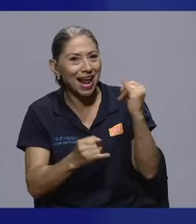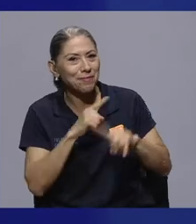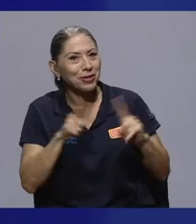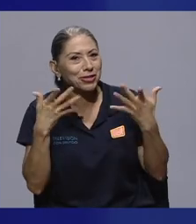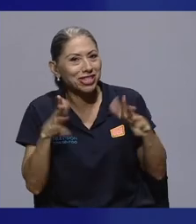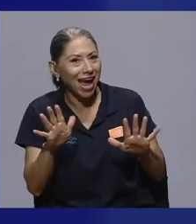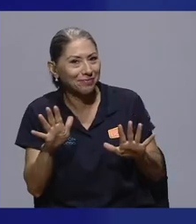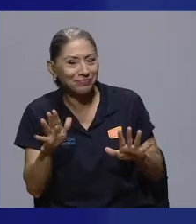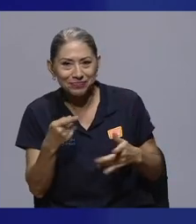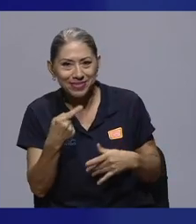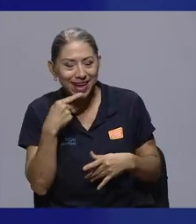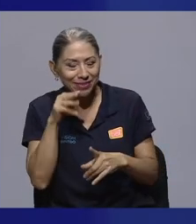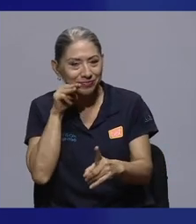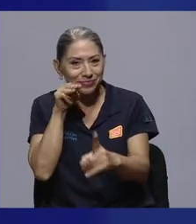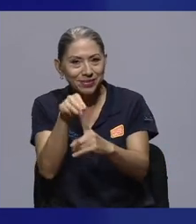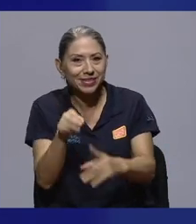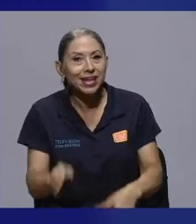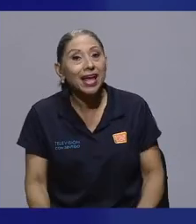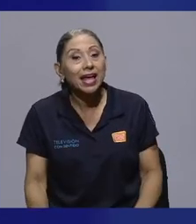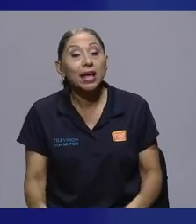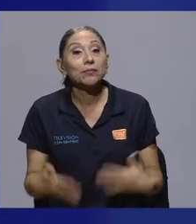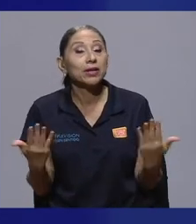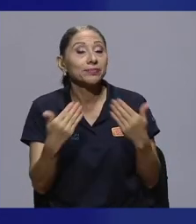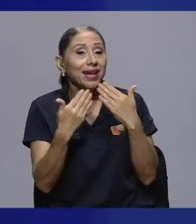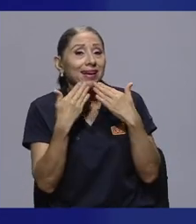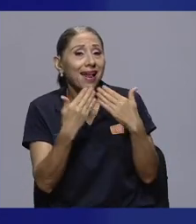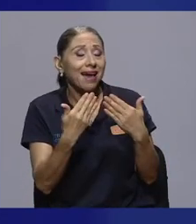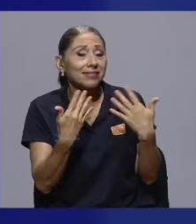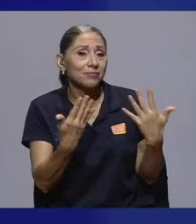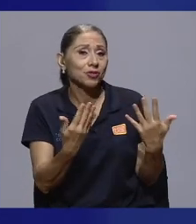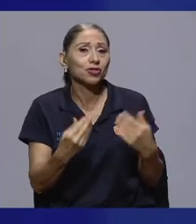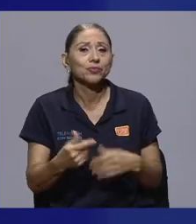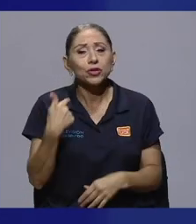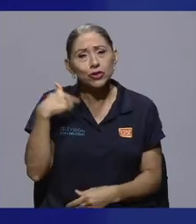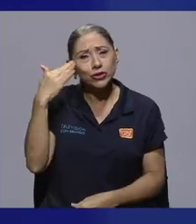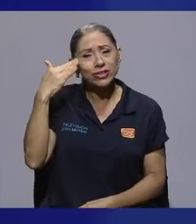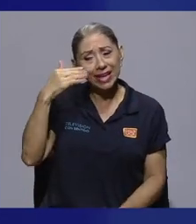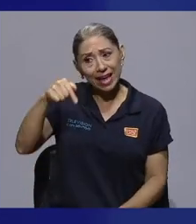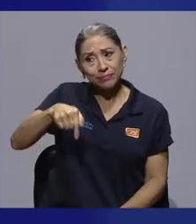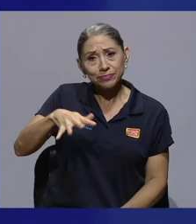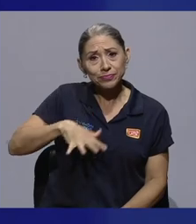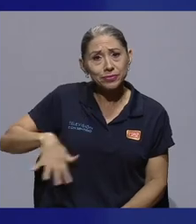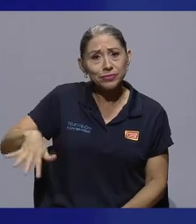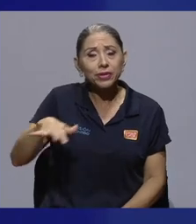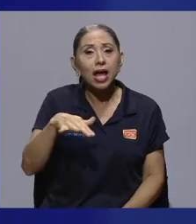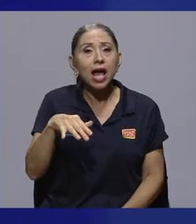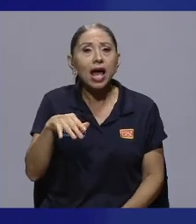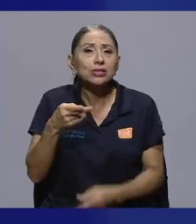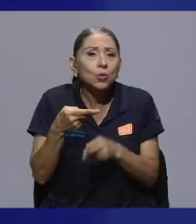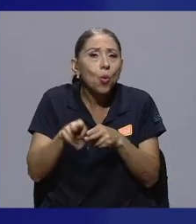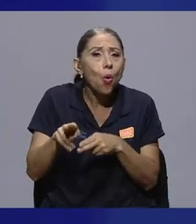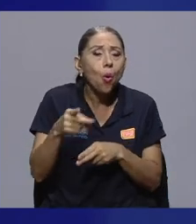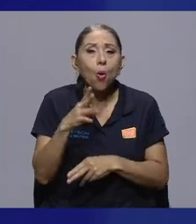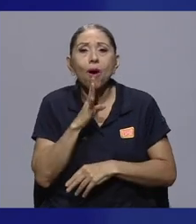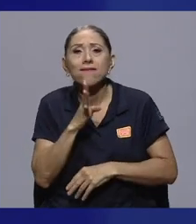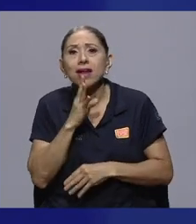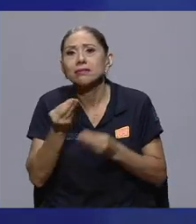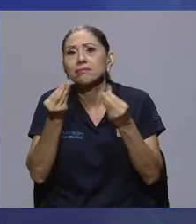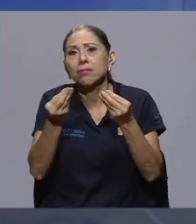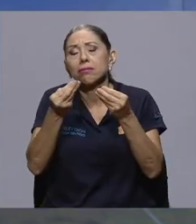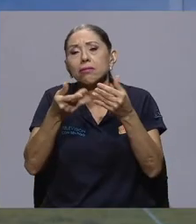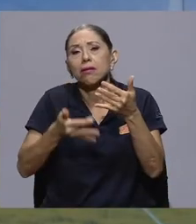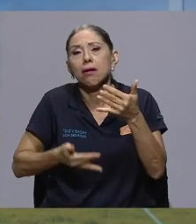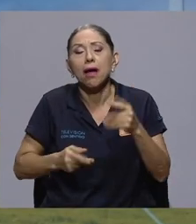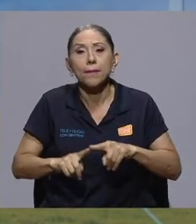no lo diste. No, agradecerte muchísimo, sé que este espacio ha sido más bien corto para hablar de tanto, pero